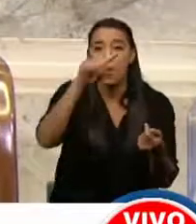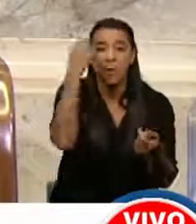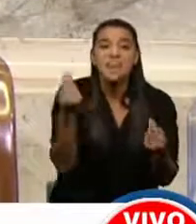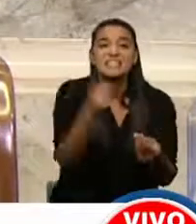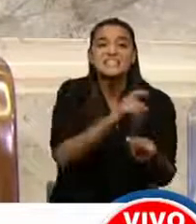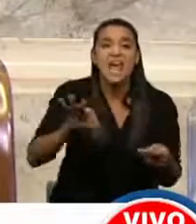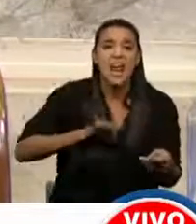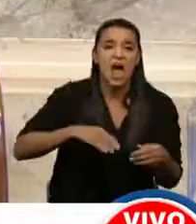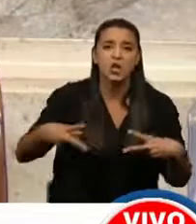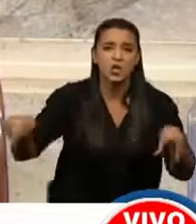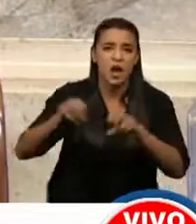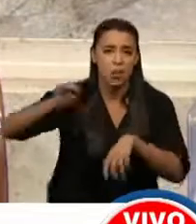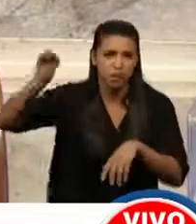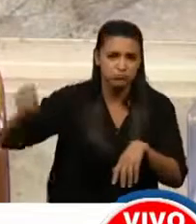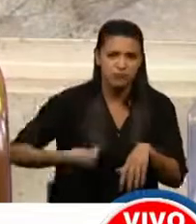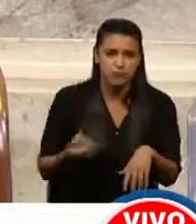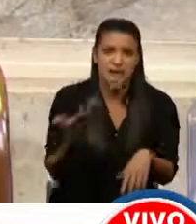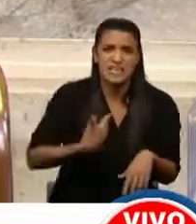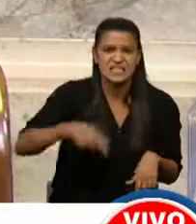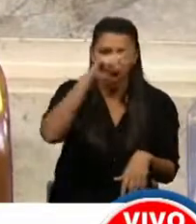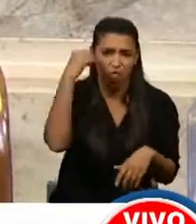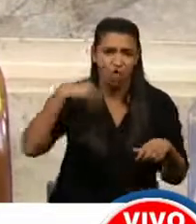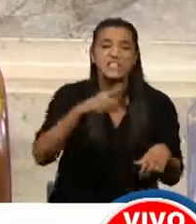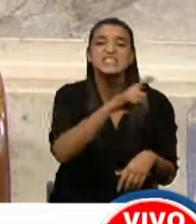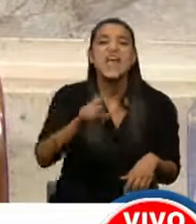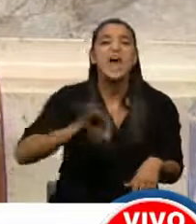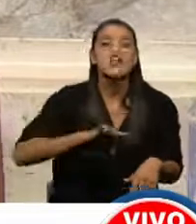100 años que tenemos déficit fiscal en este país. 100 años.